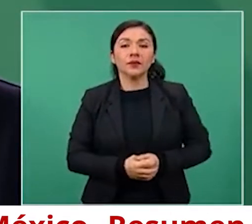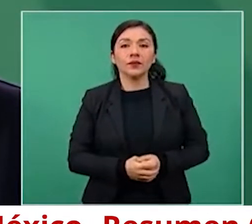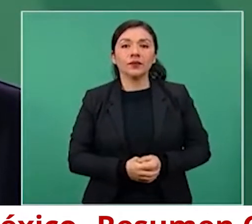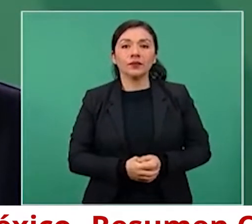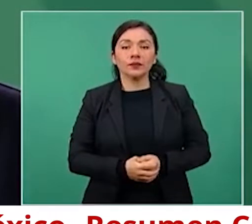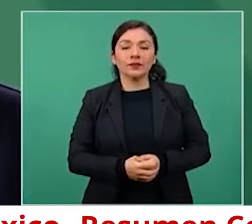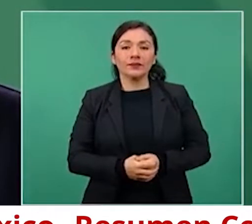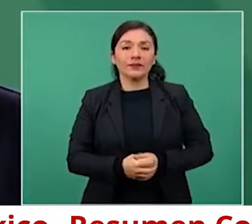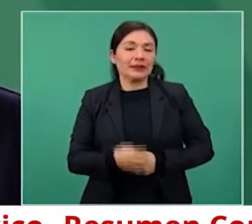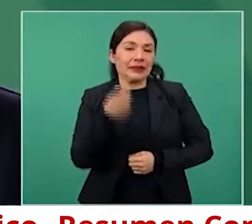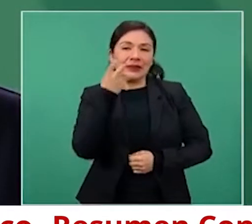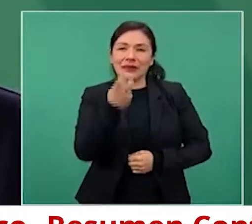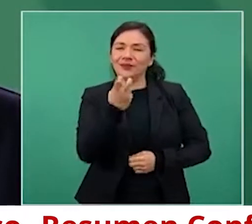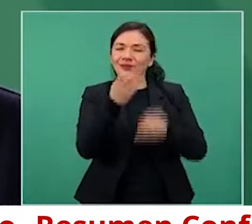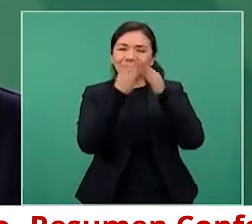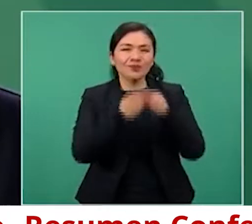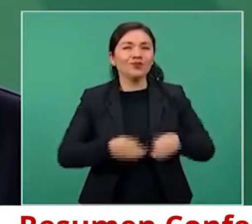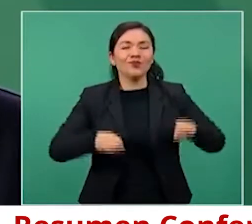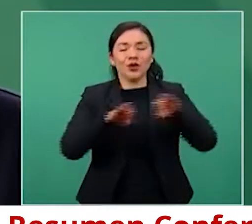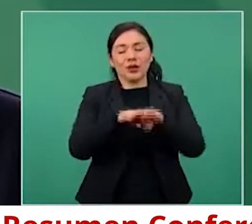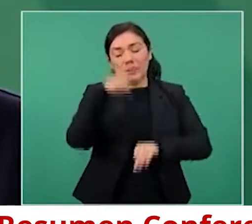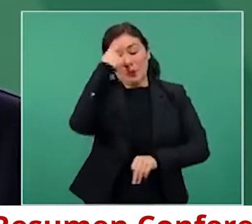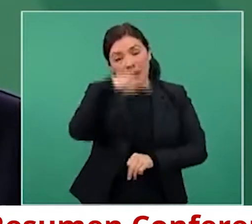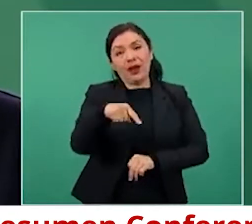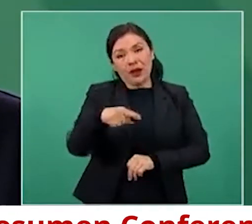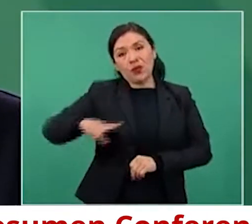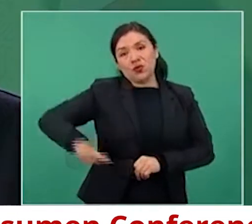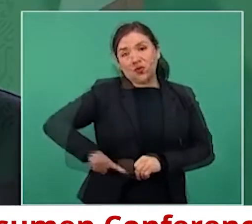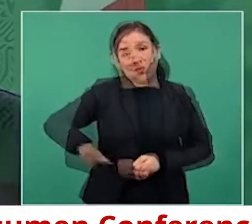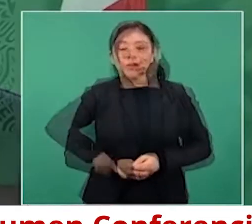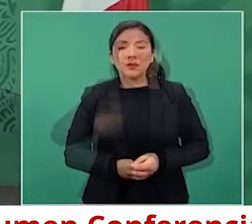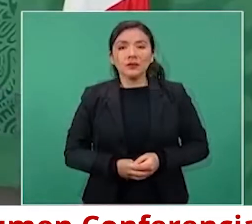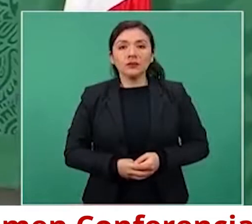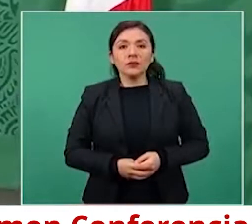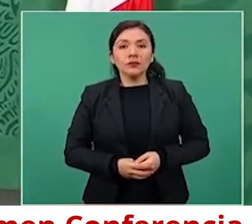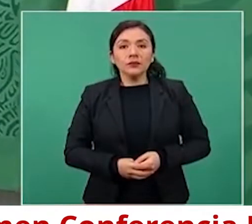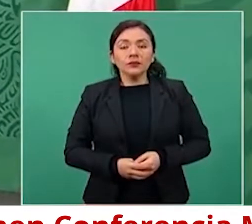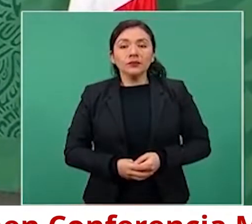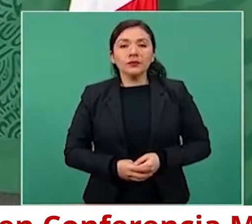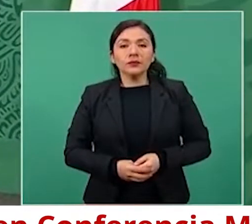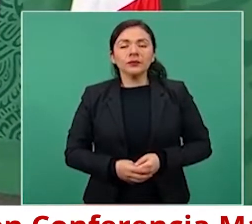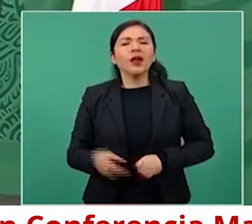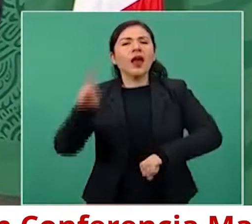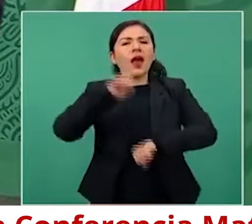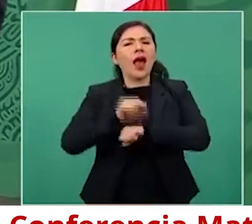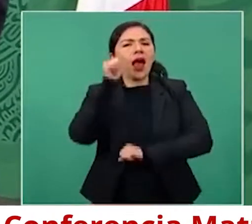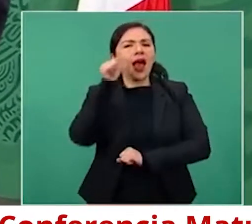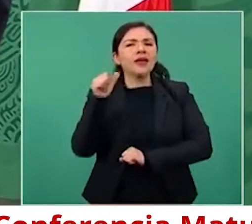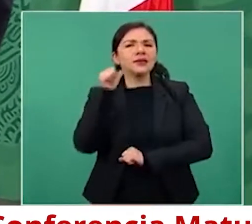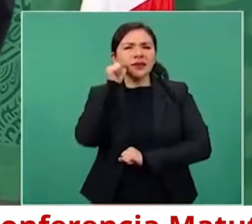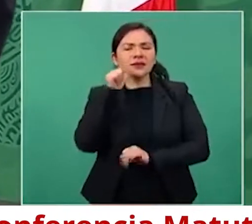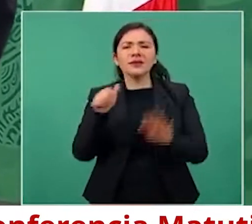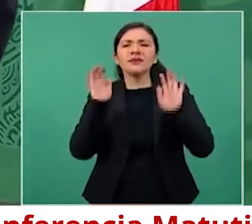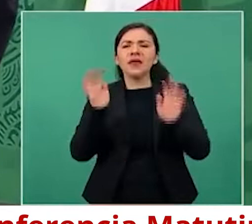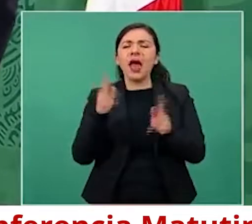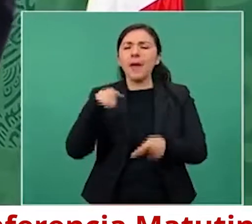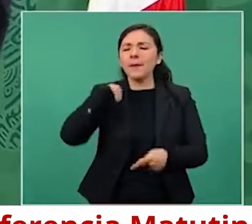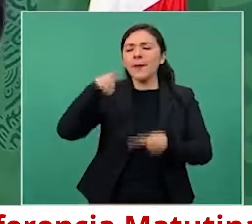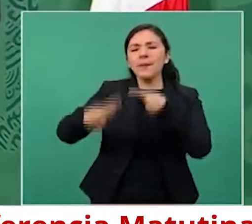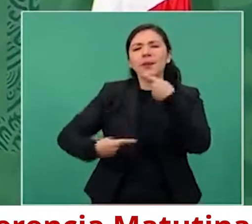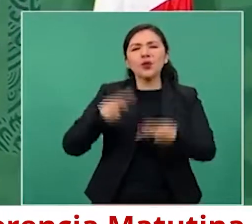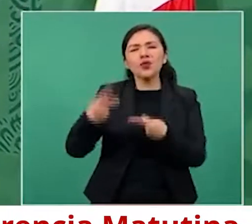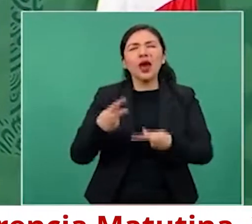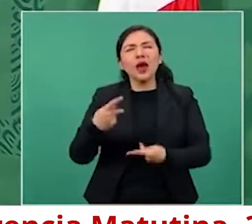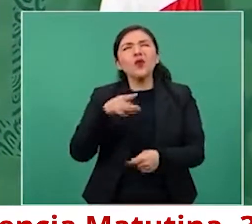Esa es la esencia de nuestro gobierno. Preguntaban sobre los deseos para